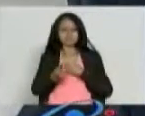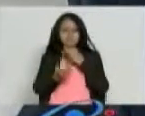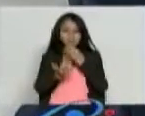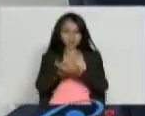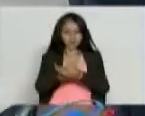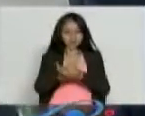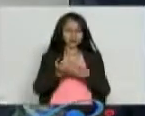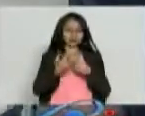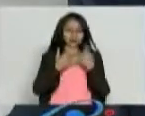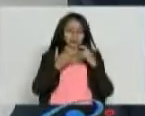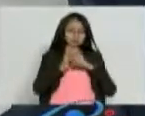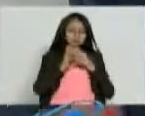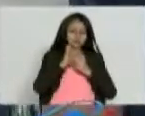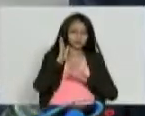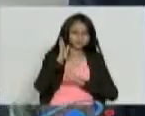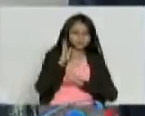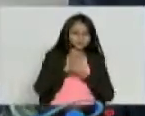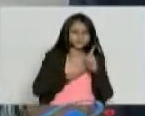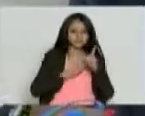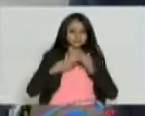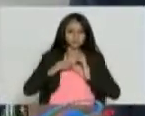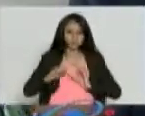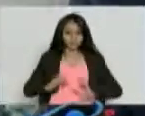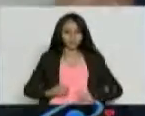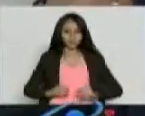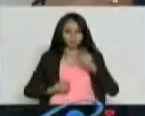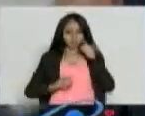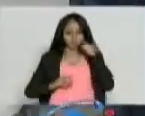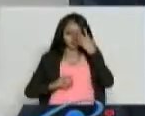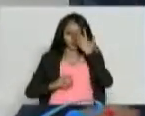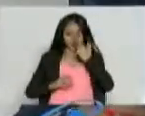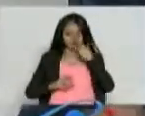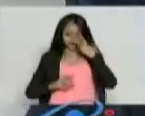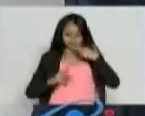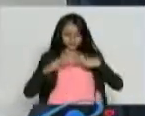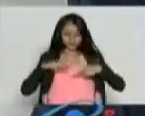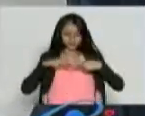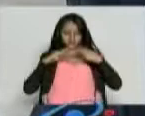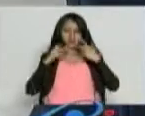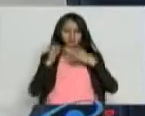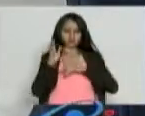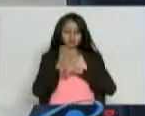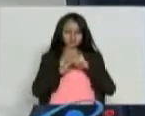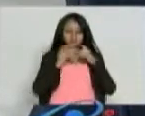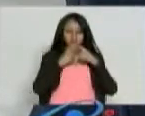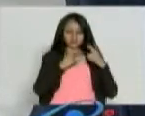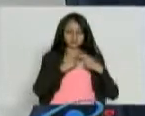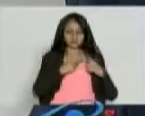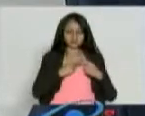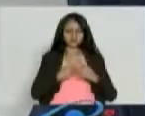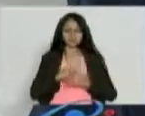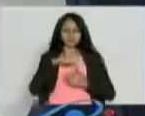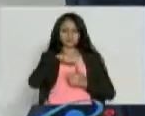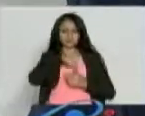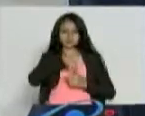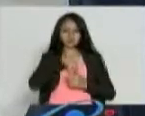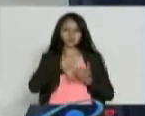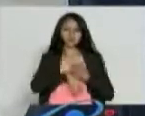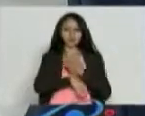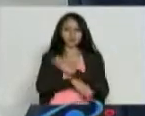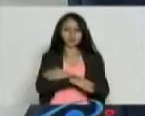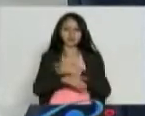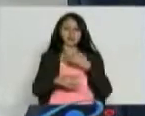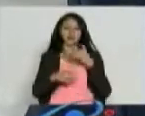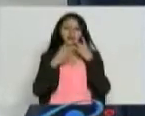adelante a los diagnósticos, salirle adelante a los procesos que se están llevando interiormente antes de que